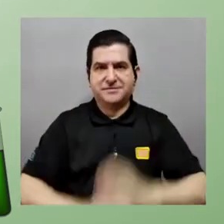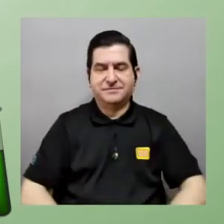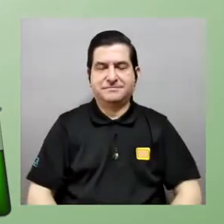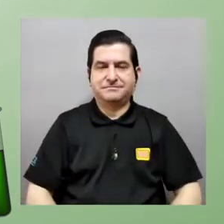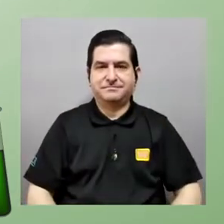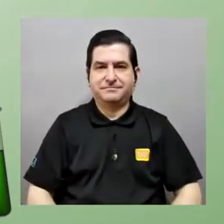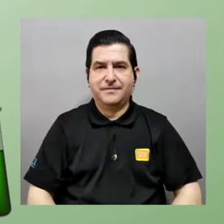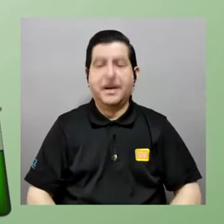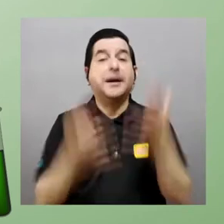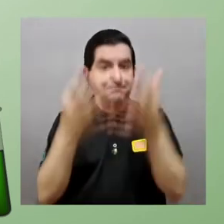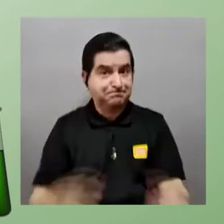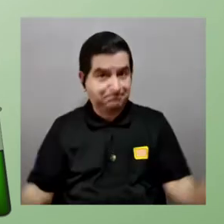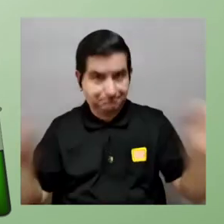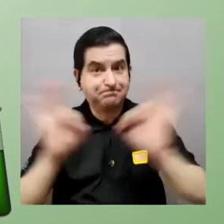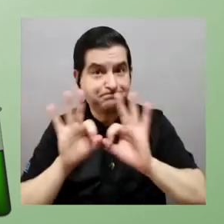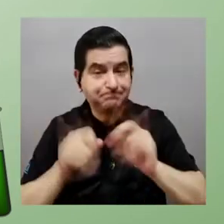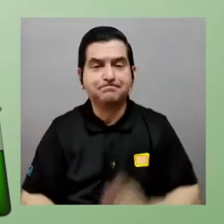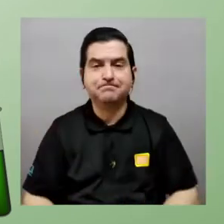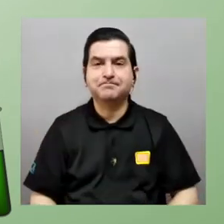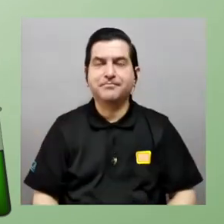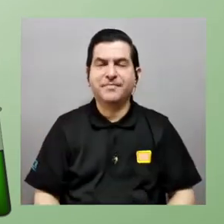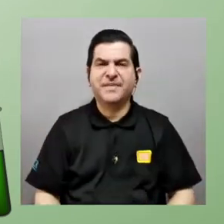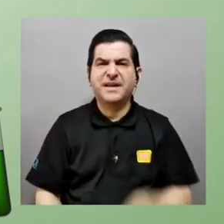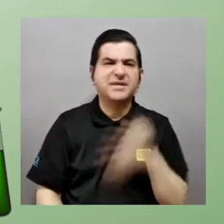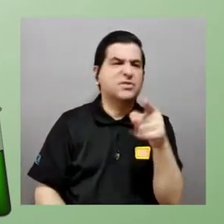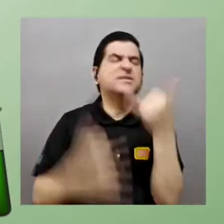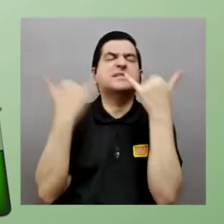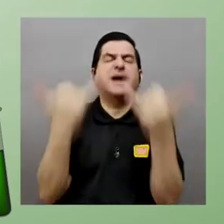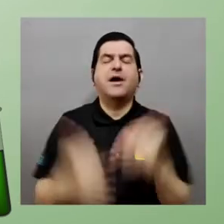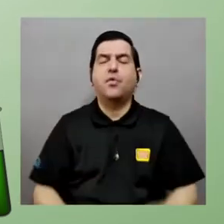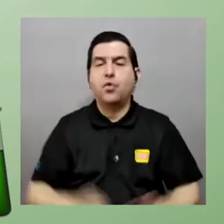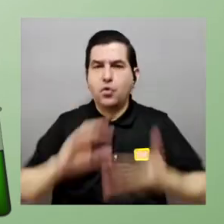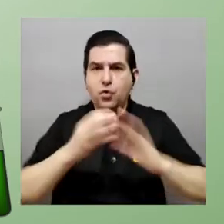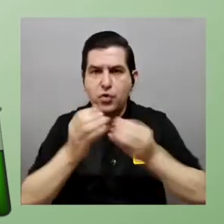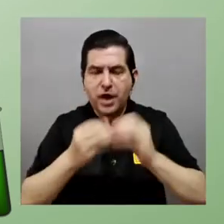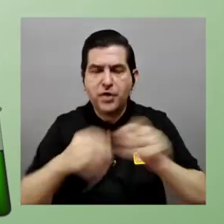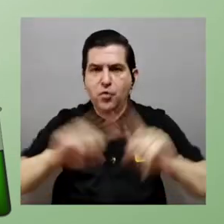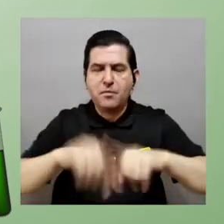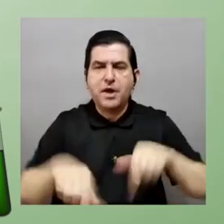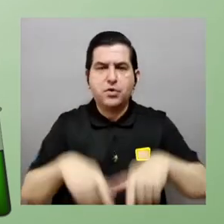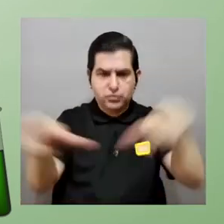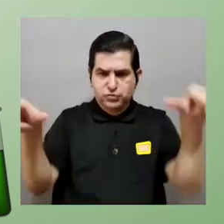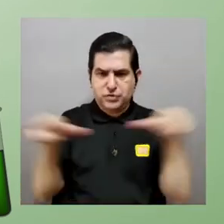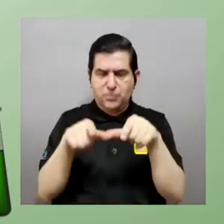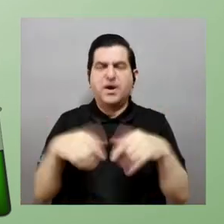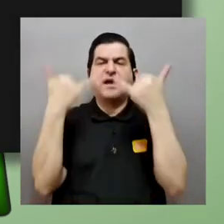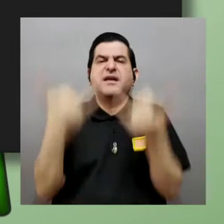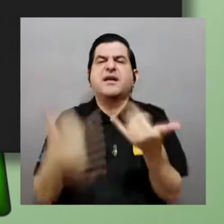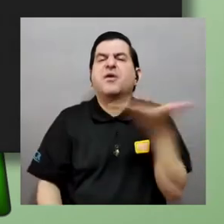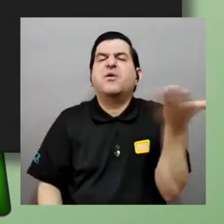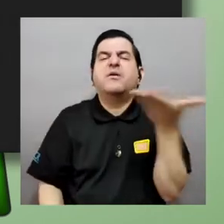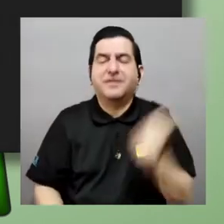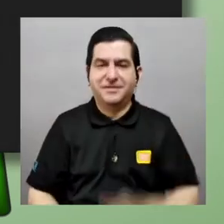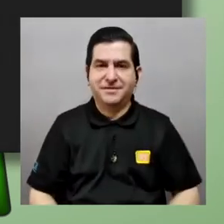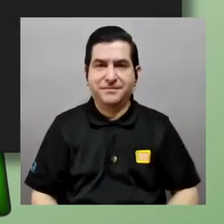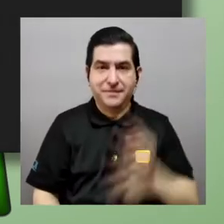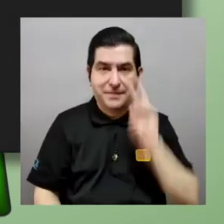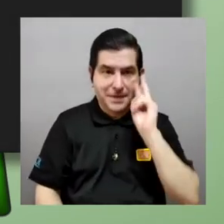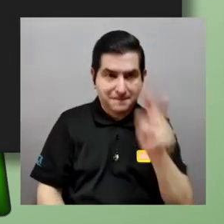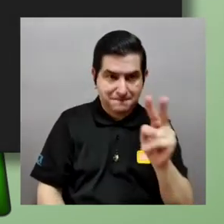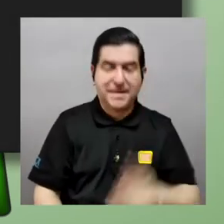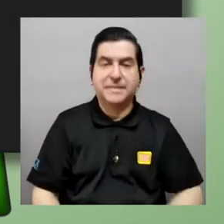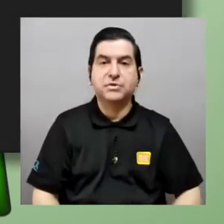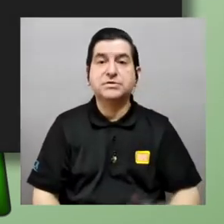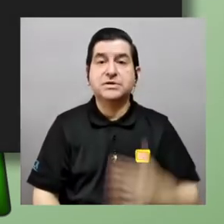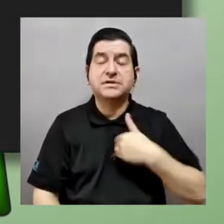importante entonces que llegamos aquí bueno estos eran los números en las posiciones que llegamos a ver acá entonces vemos que hay al menos dos